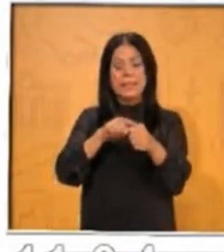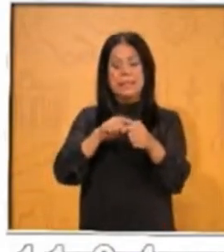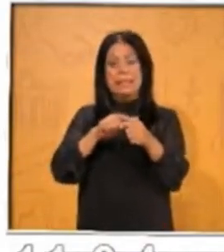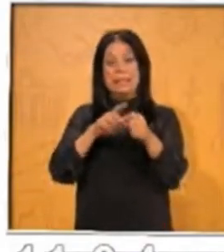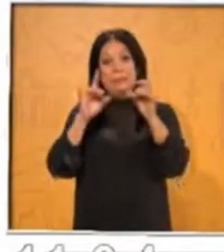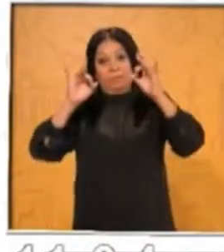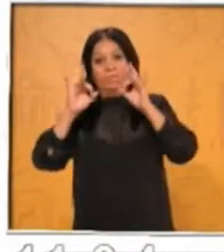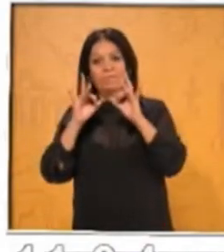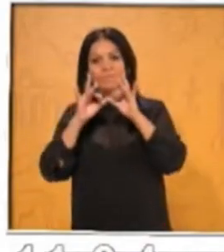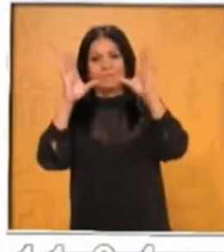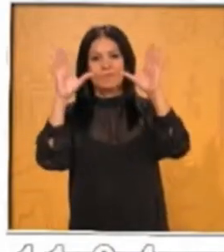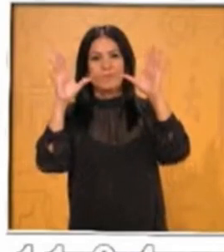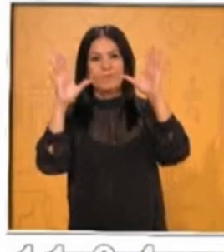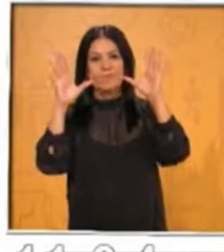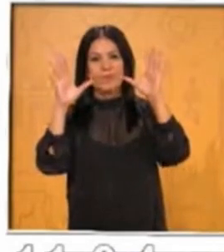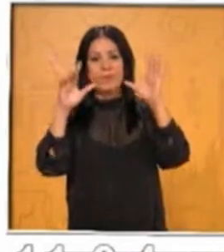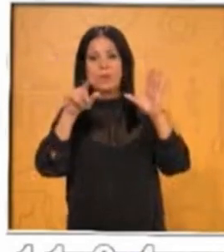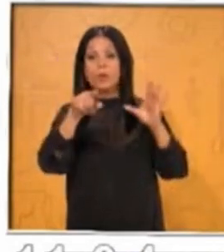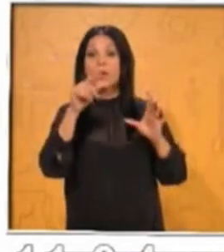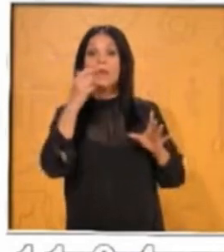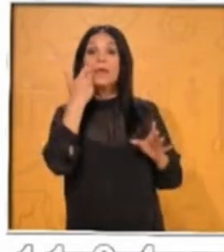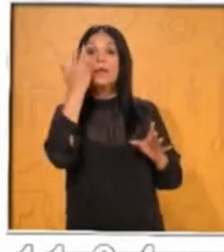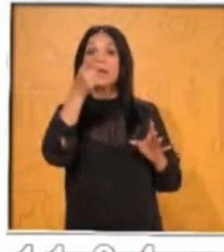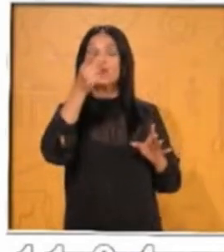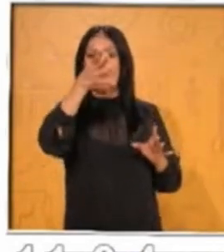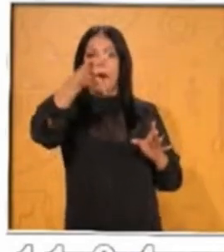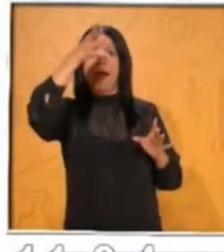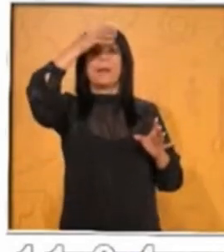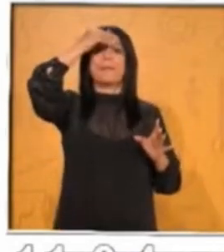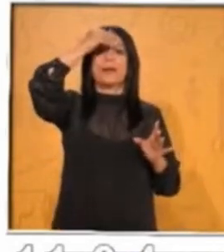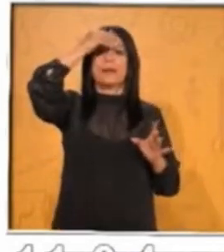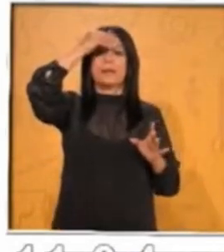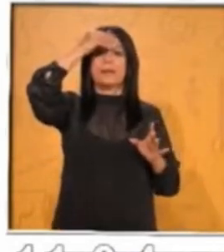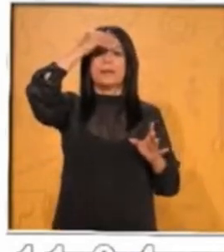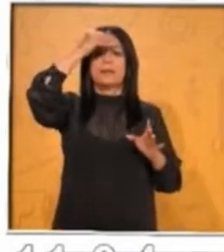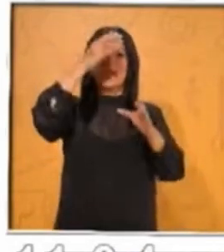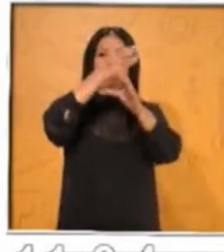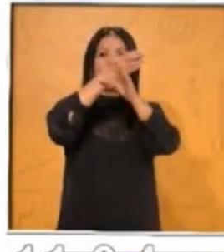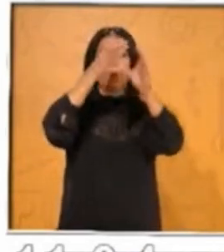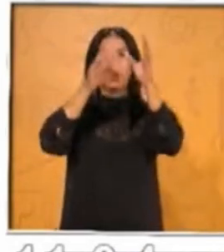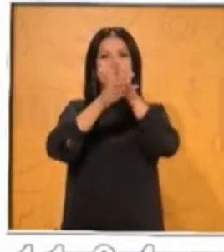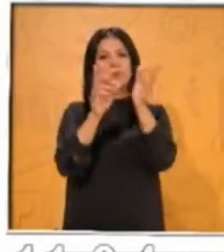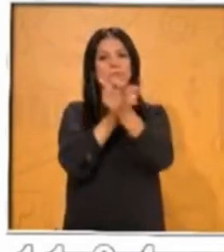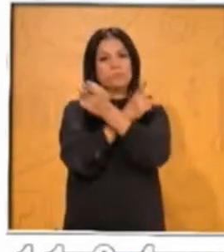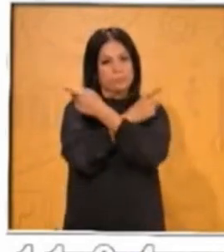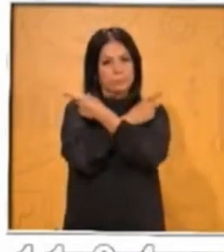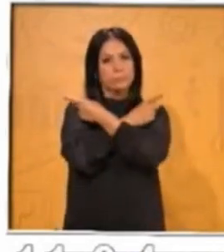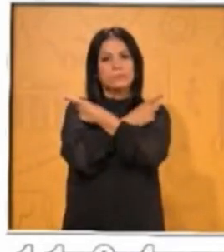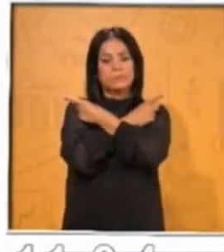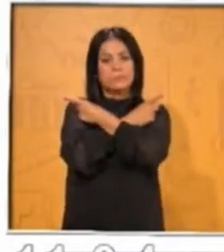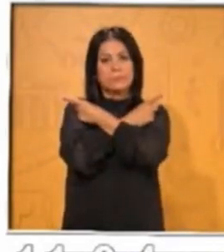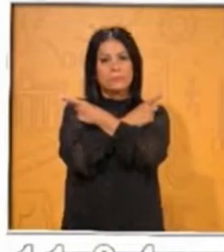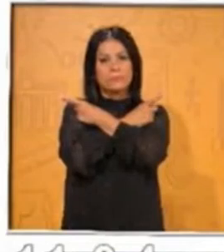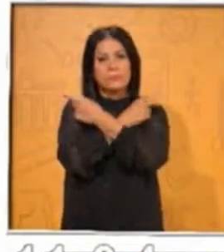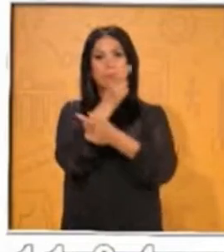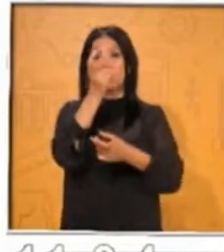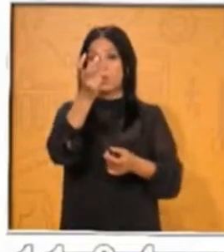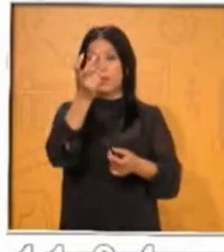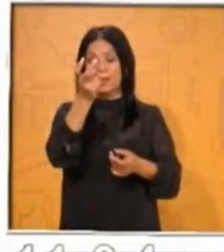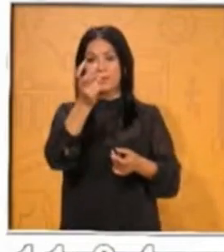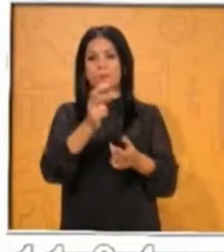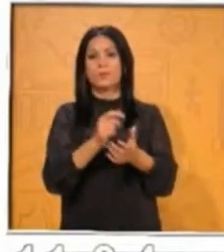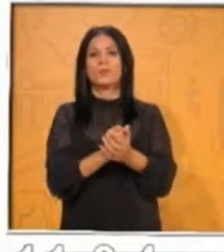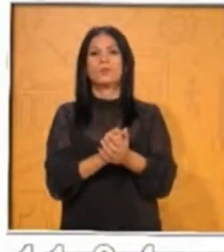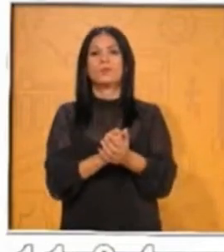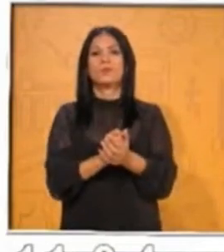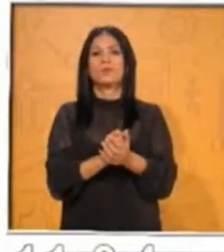morales. De ahí la palabra moraleja. Entonces recuerda, el tip de la fábula para identificarlo es